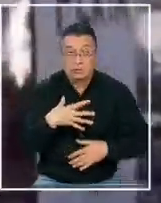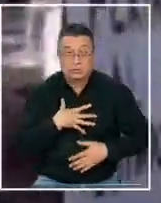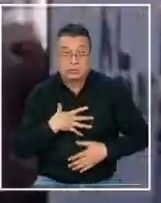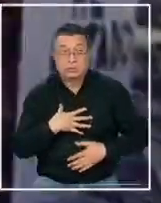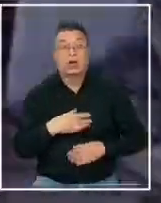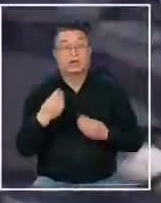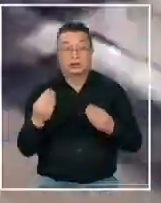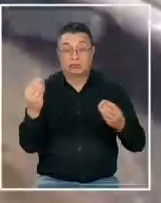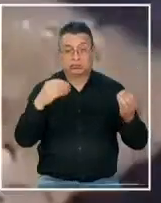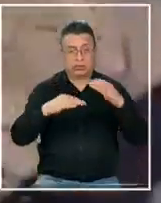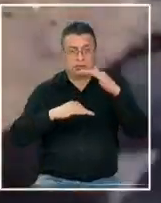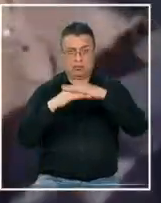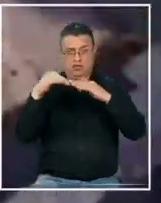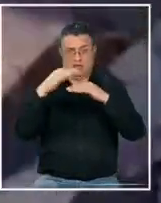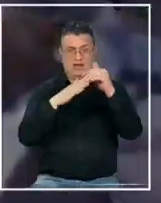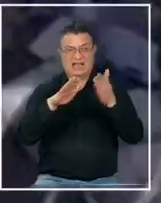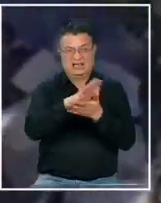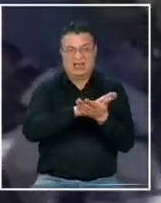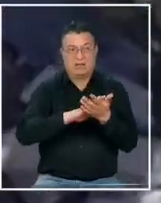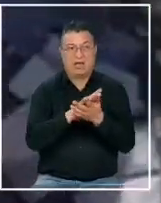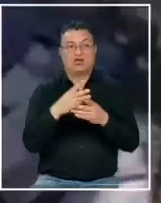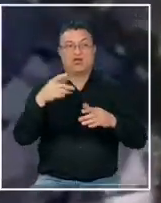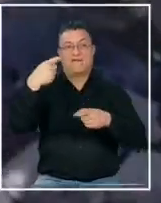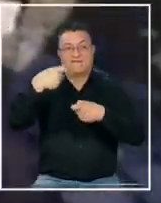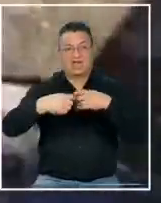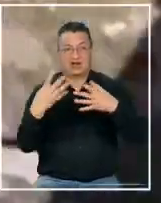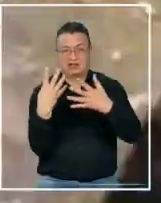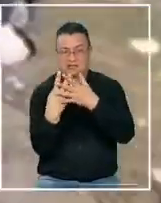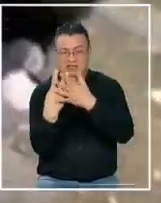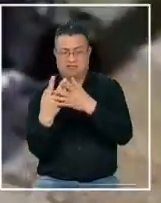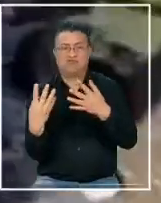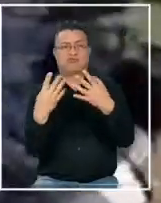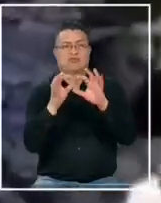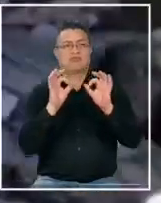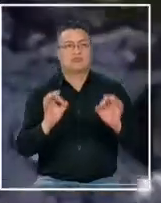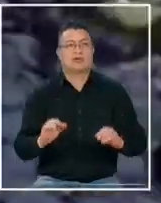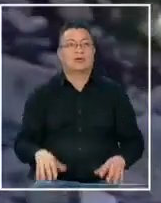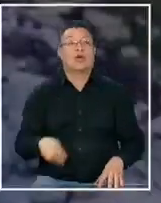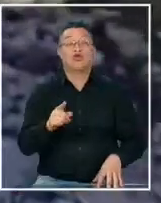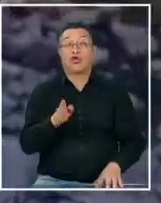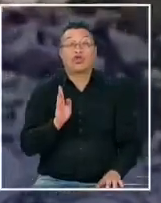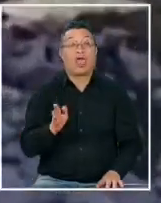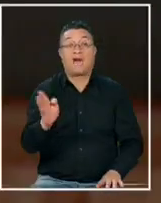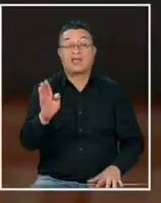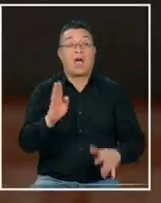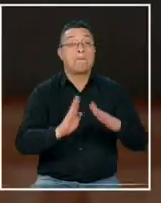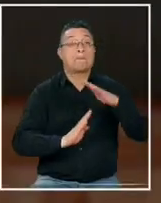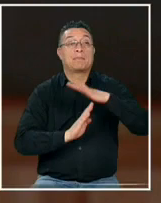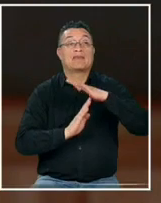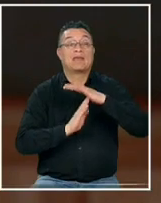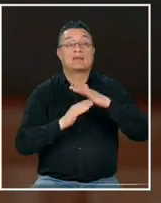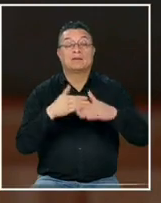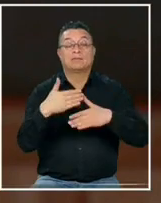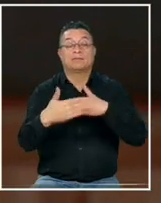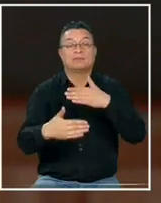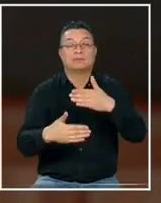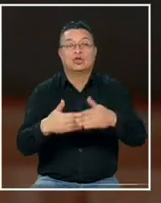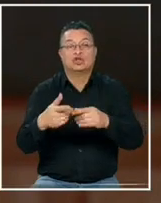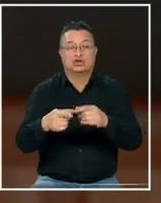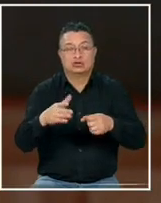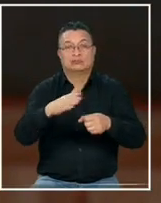elaborado era hormigón armado acá están los restos del cemento. Aún está pendiente terminar el proceso de